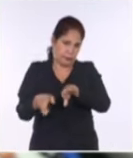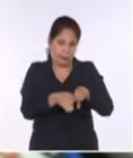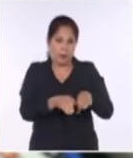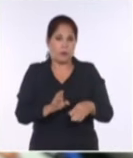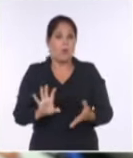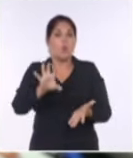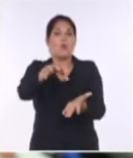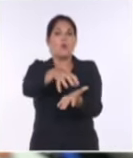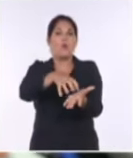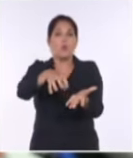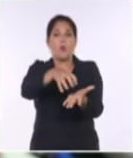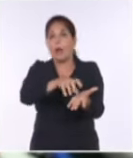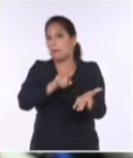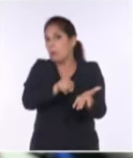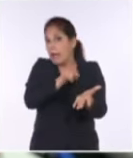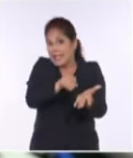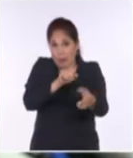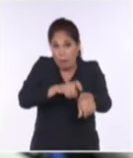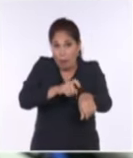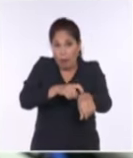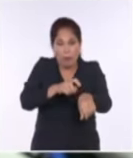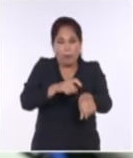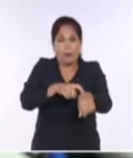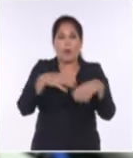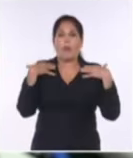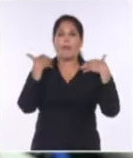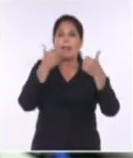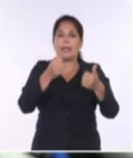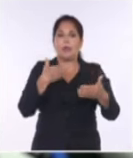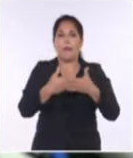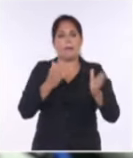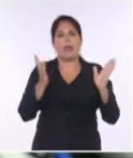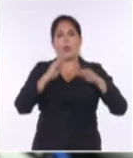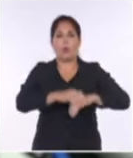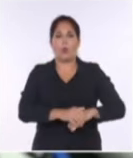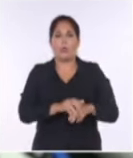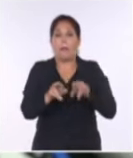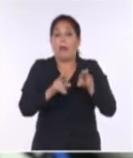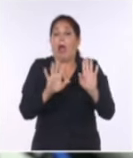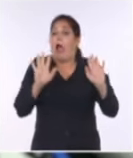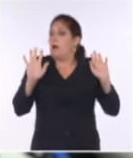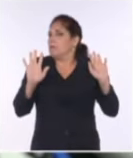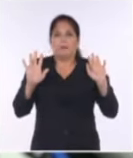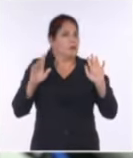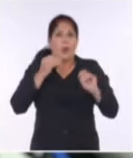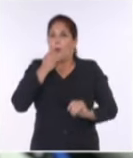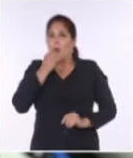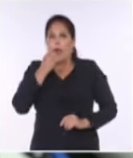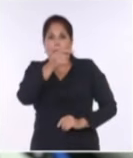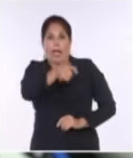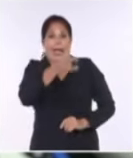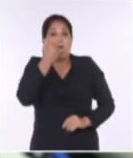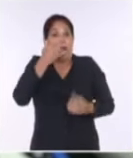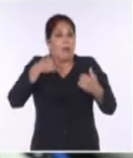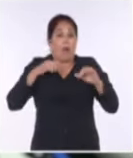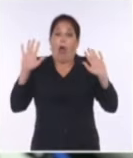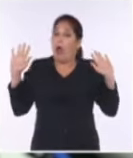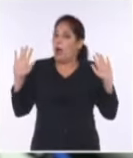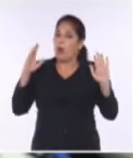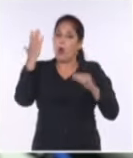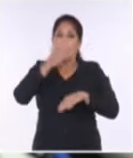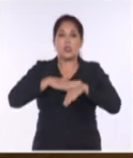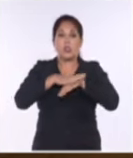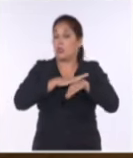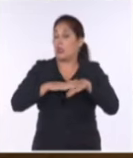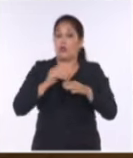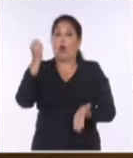puede hacer porque en ese momento no está el director de la UEB o no está el administrador y contra el teléfono de él fue que pusimos el mensaje de